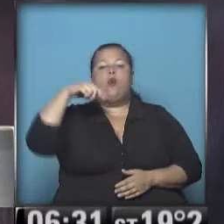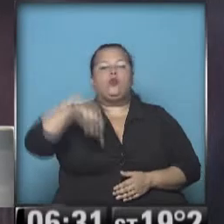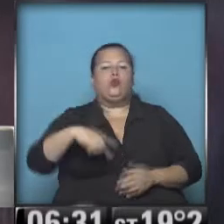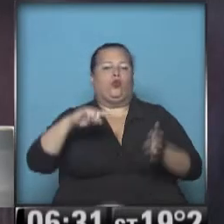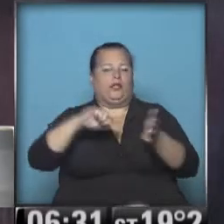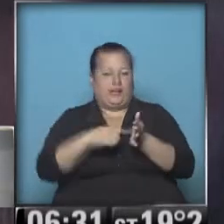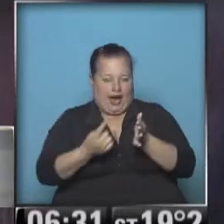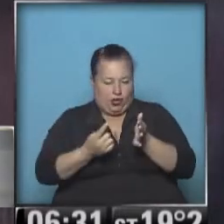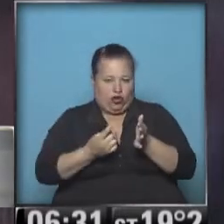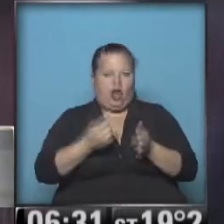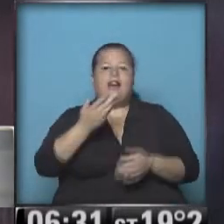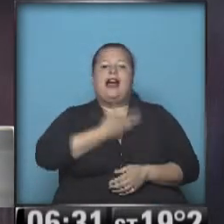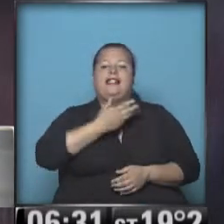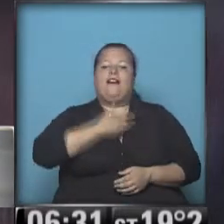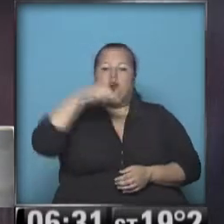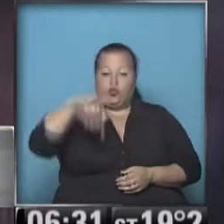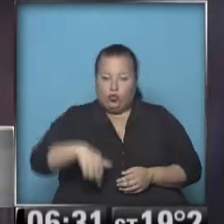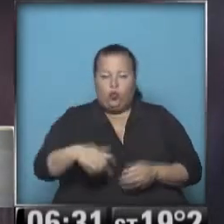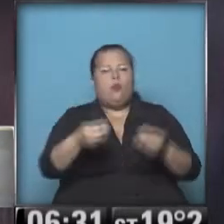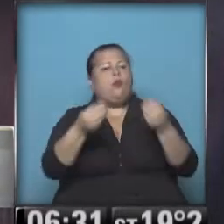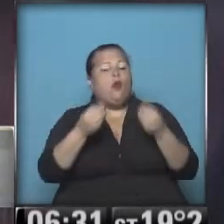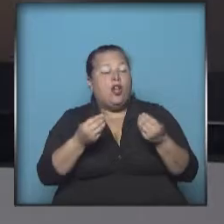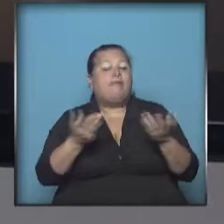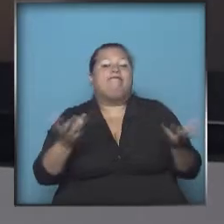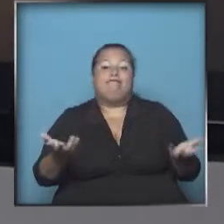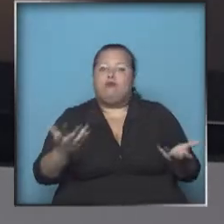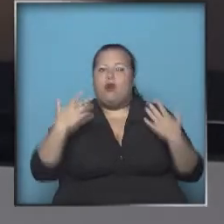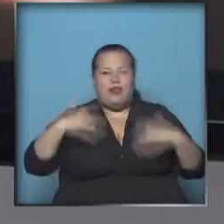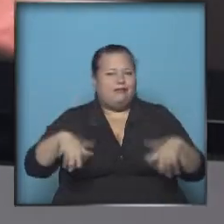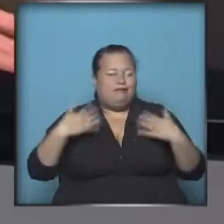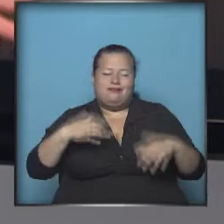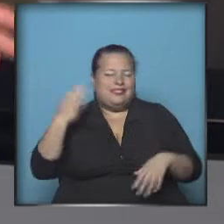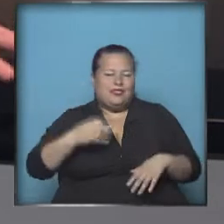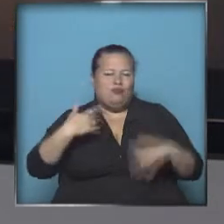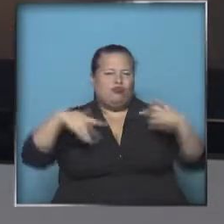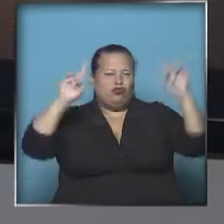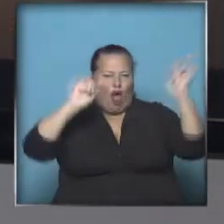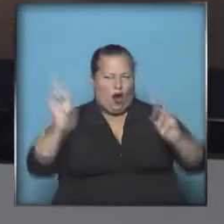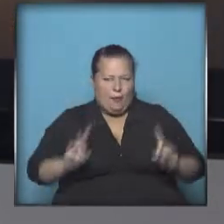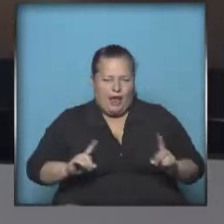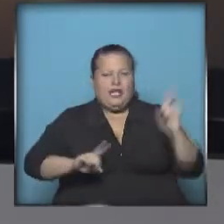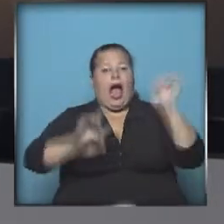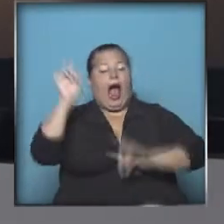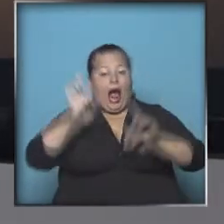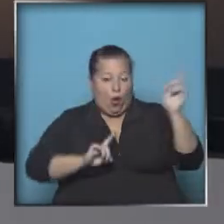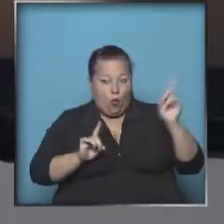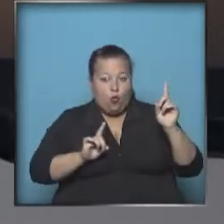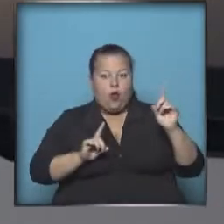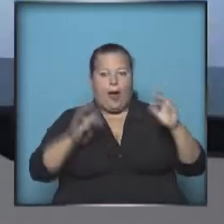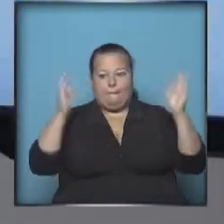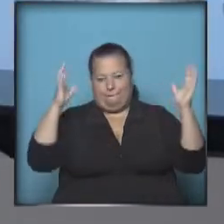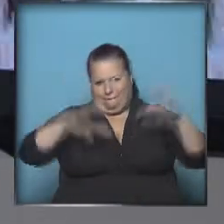de Córdoba, sur de Santa Fe. ¿Por qué? Y porque es altísima la probabilidad de tormentas. Algunas de ellas van a ser